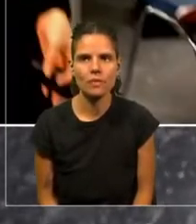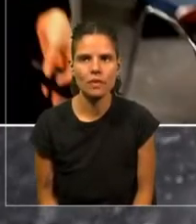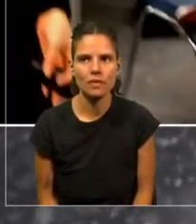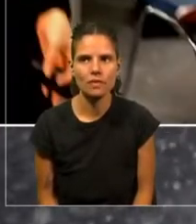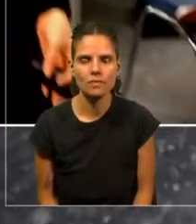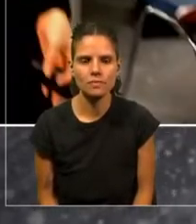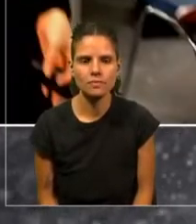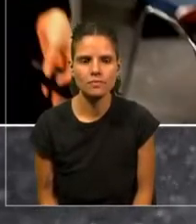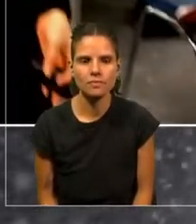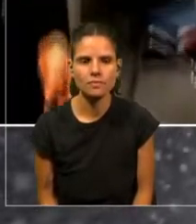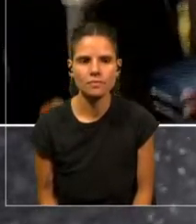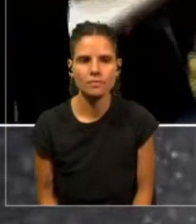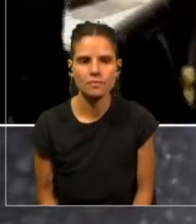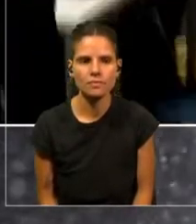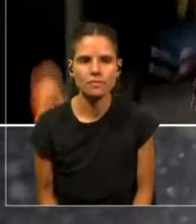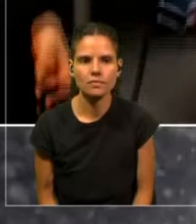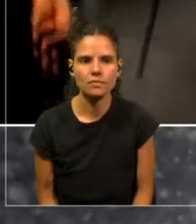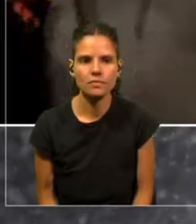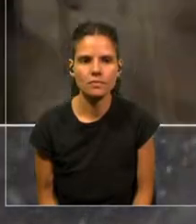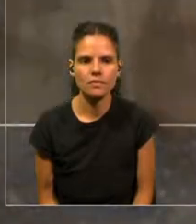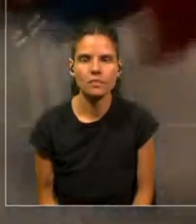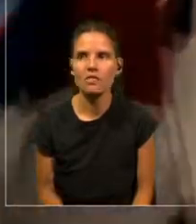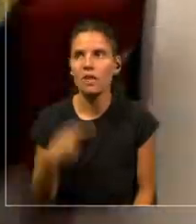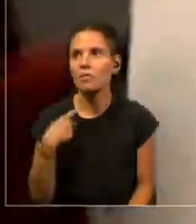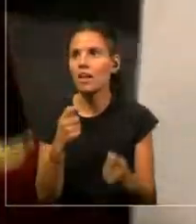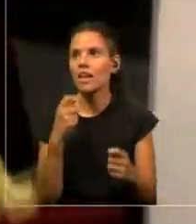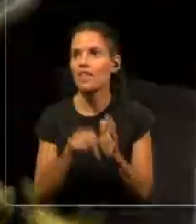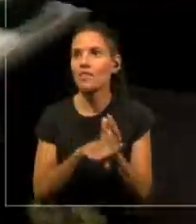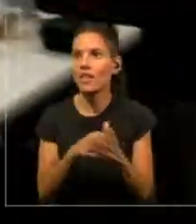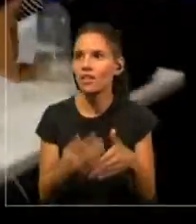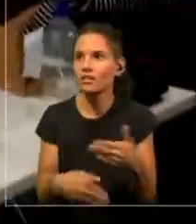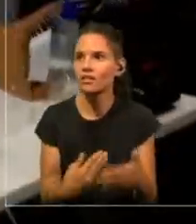Vamos a tratar de que este video funcione.